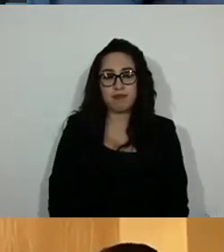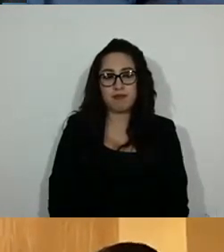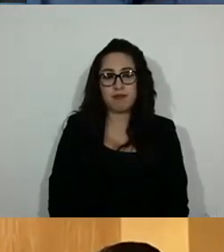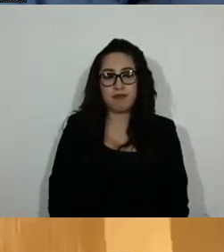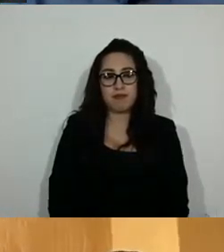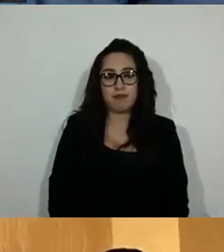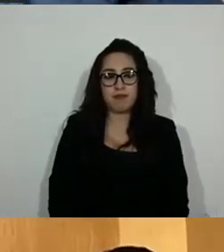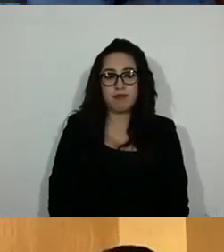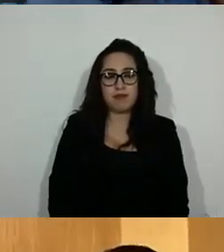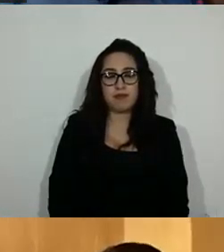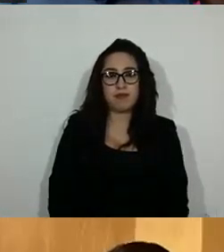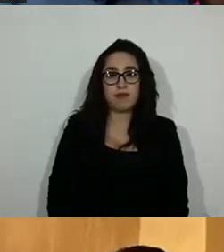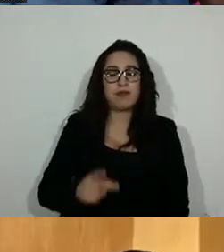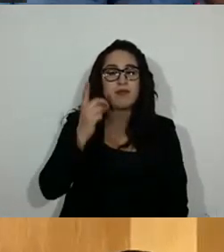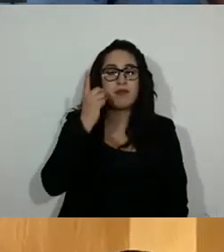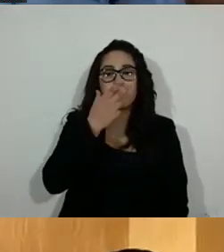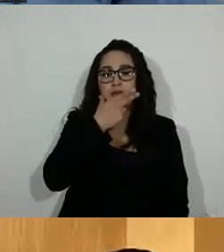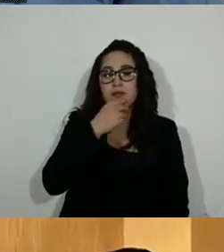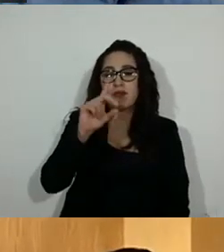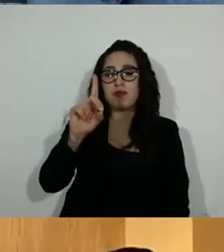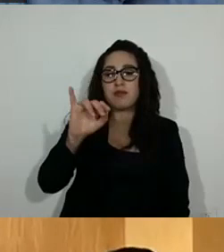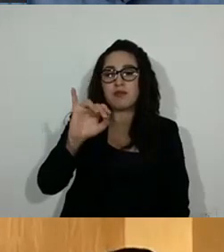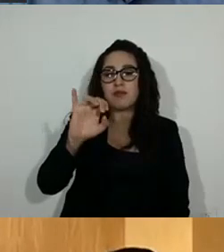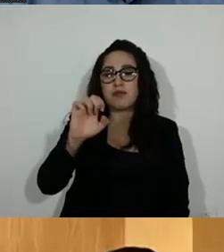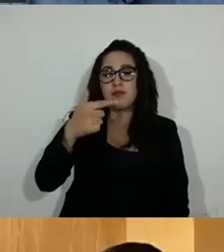Diputado Diego Garrido.